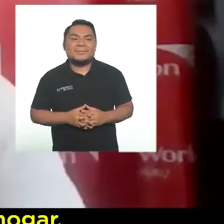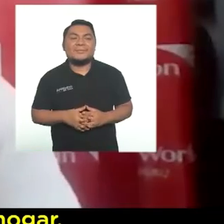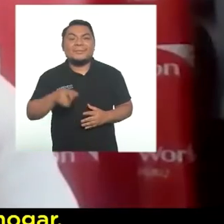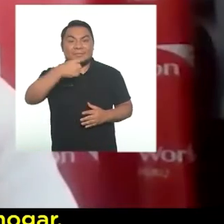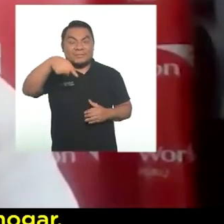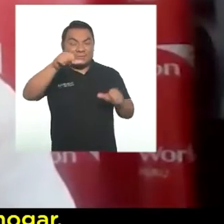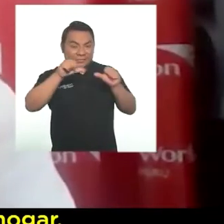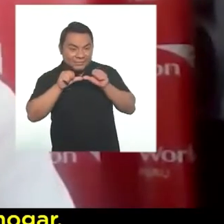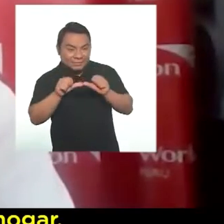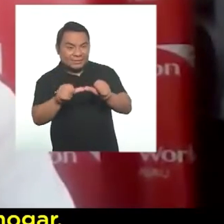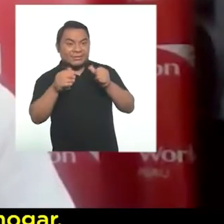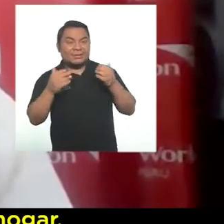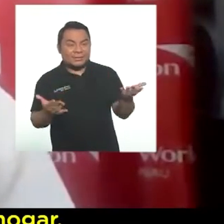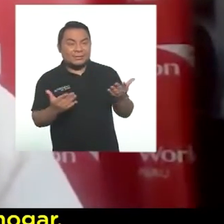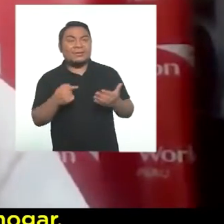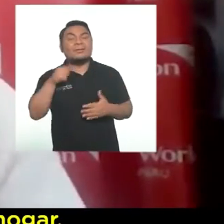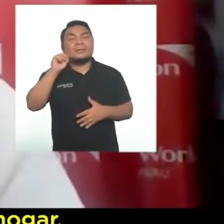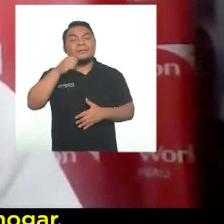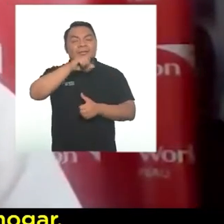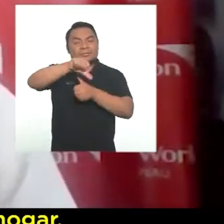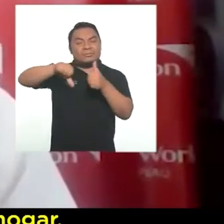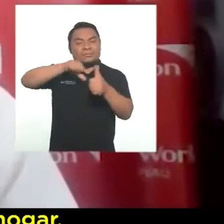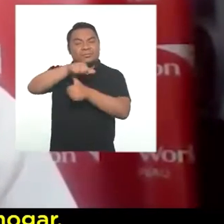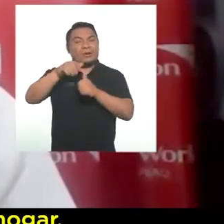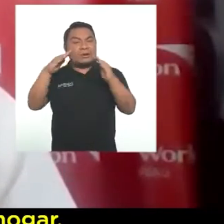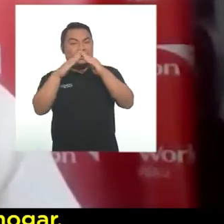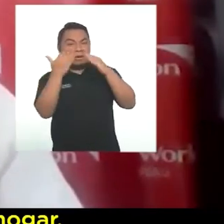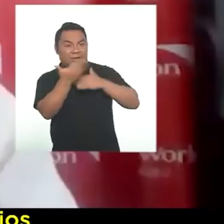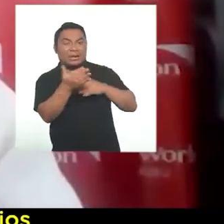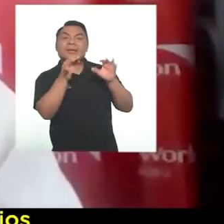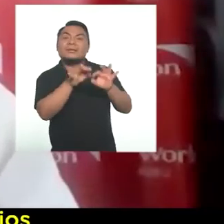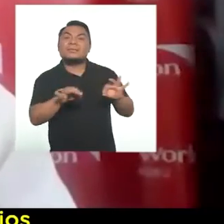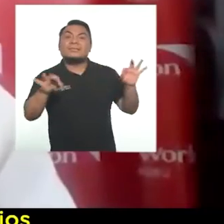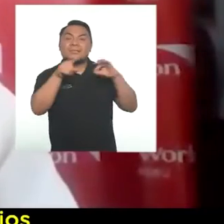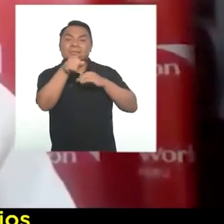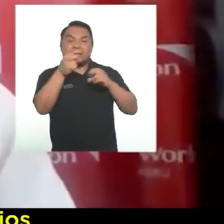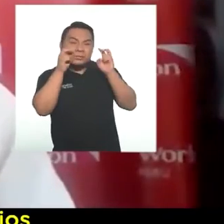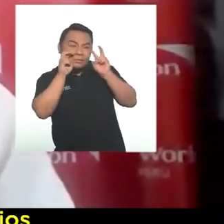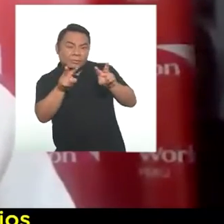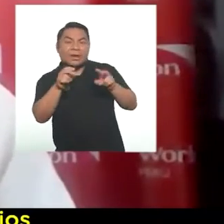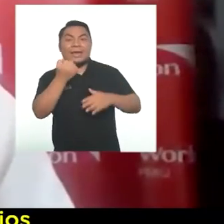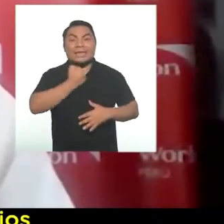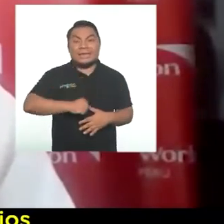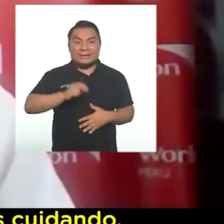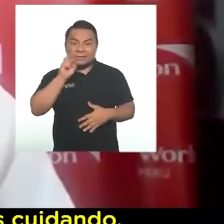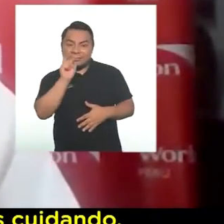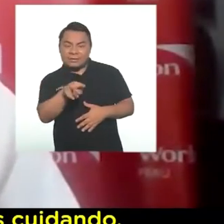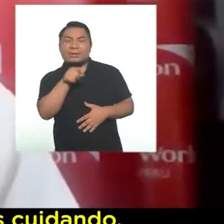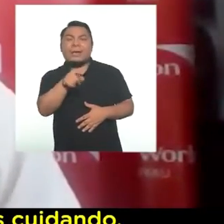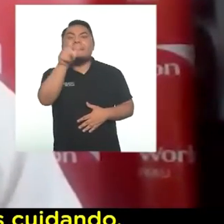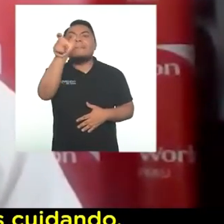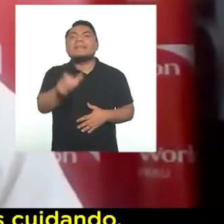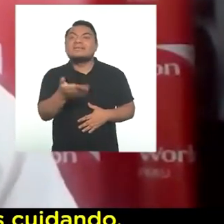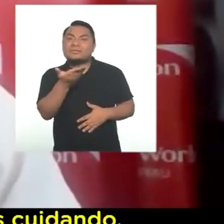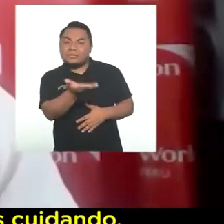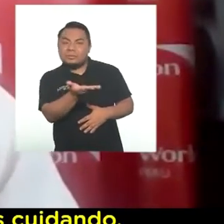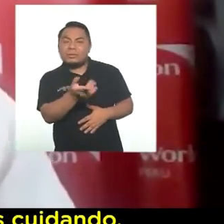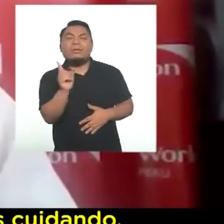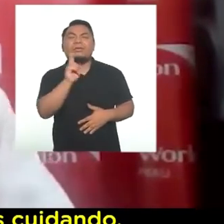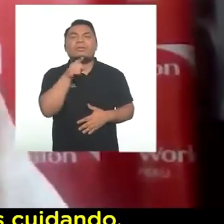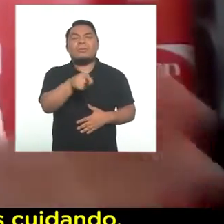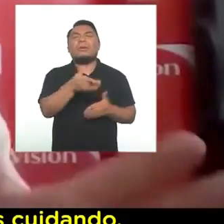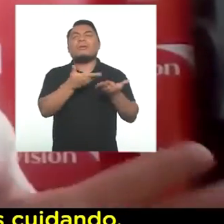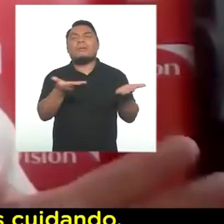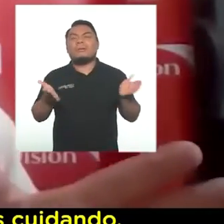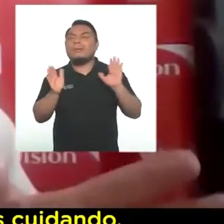Para mantener relaciones armónicas en el hogar, es importante que miremos a nuestros hijos como personas, no